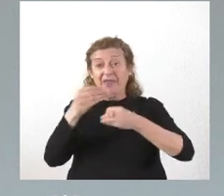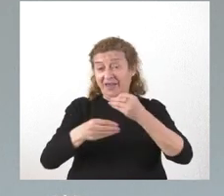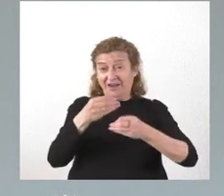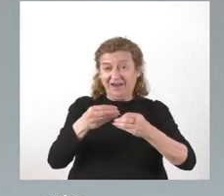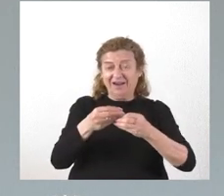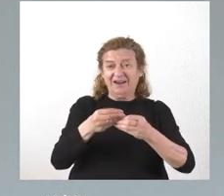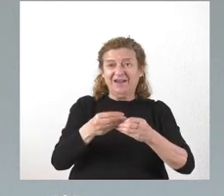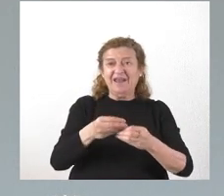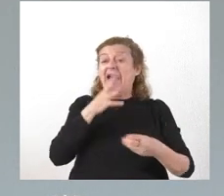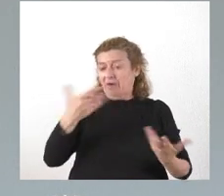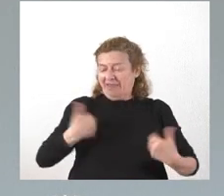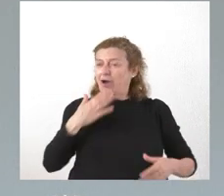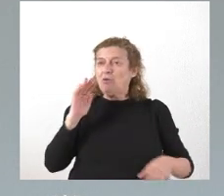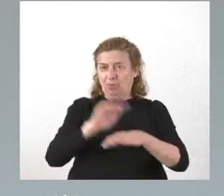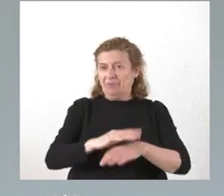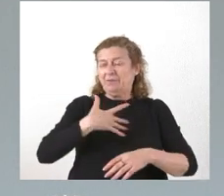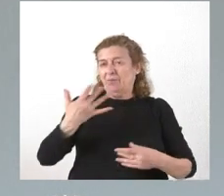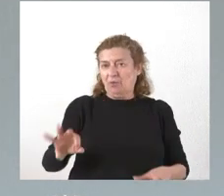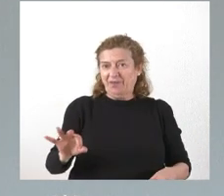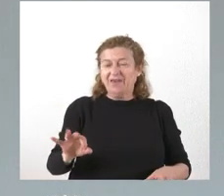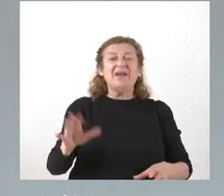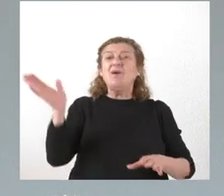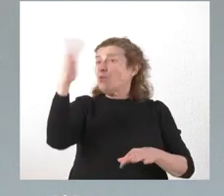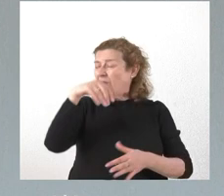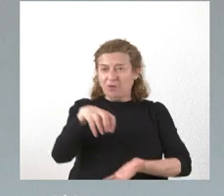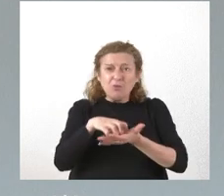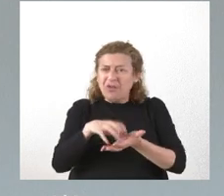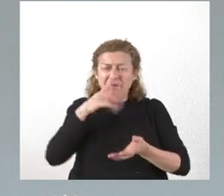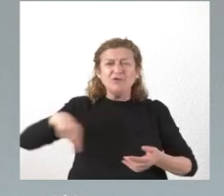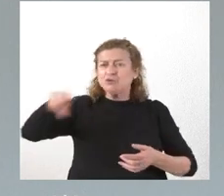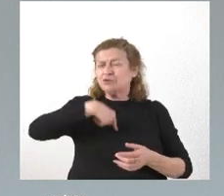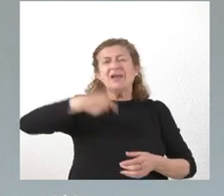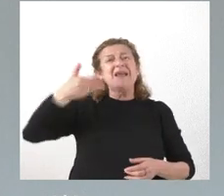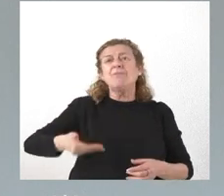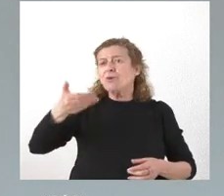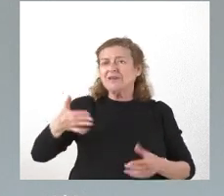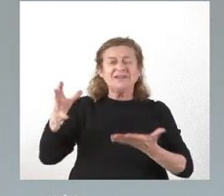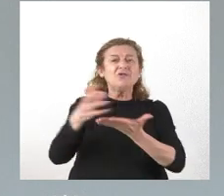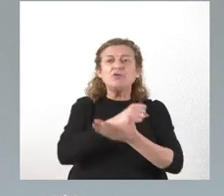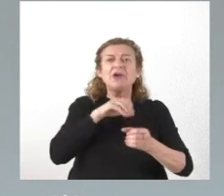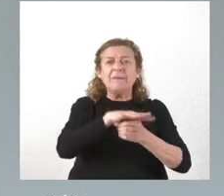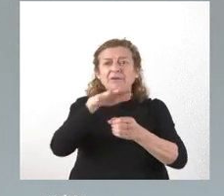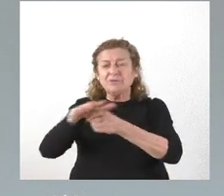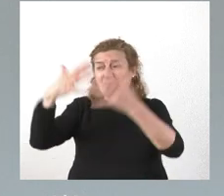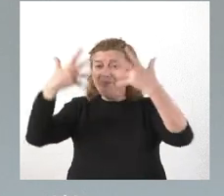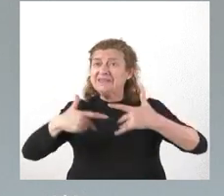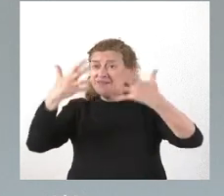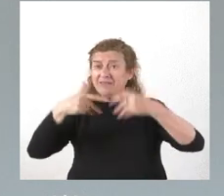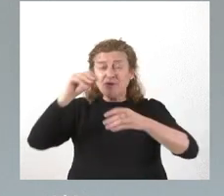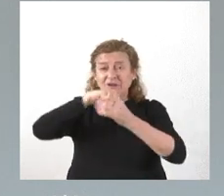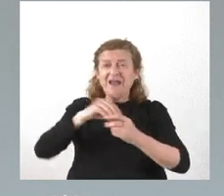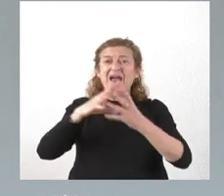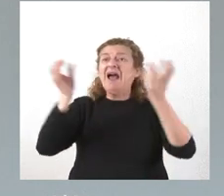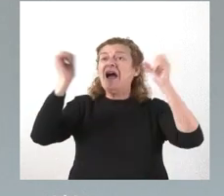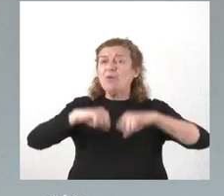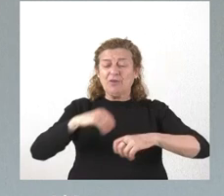cumplir. Sin lugar a dudas, para nosotros era muy importante que en todos los ámbitos de la Administración el acuerdo